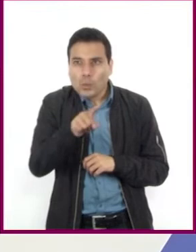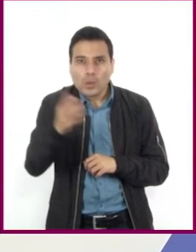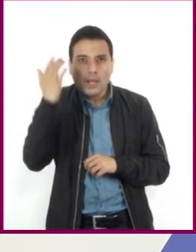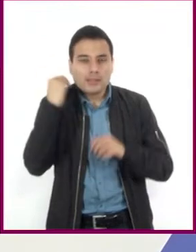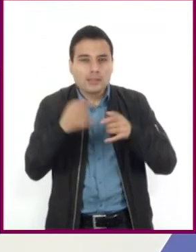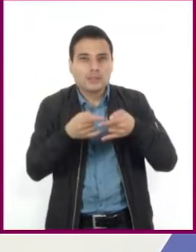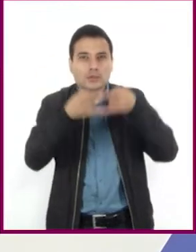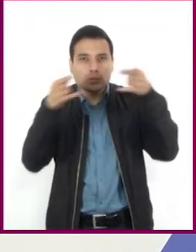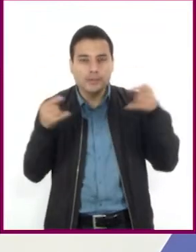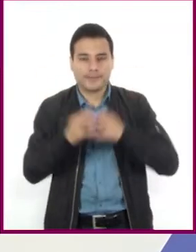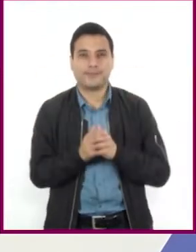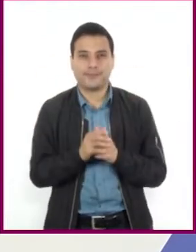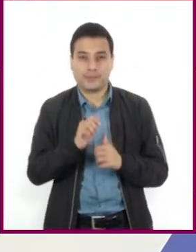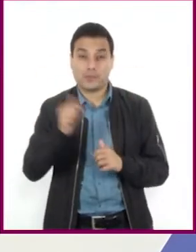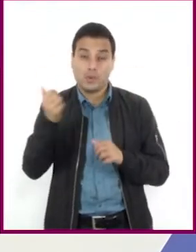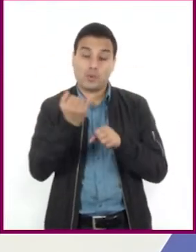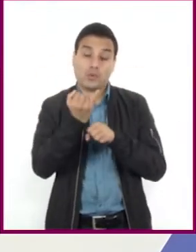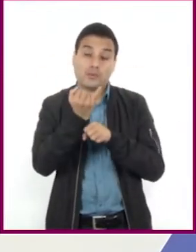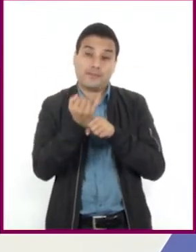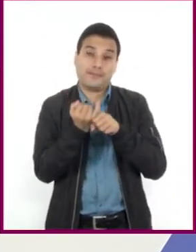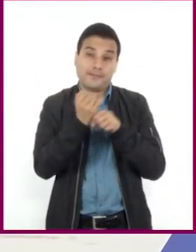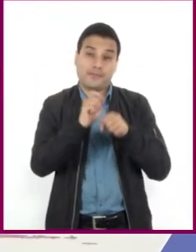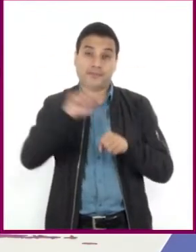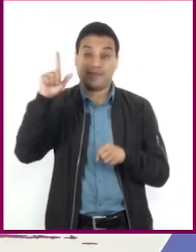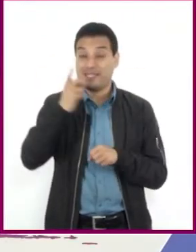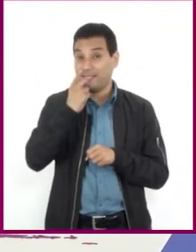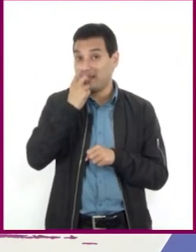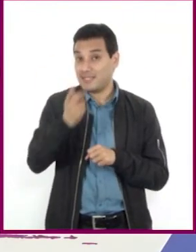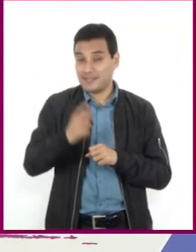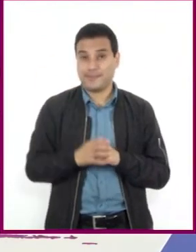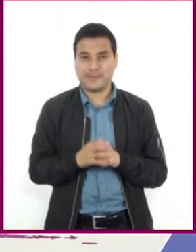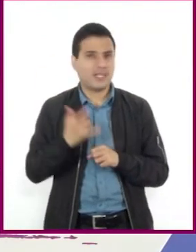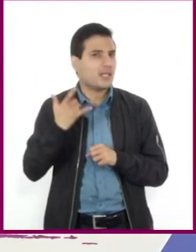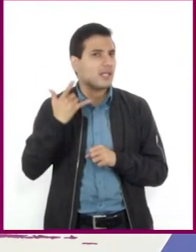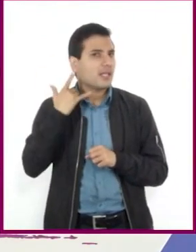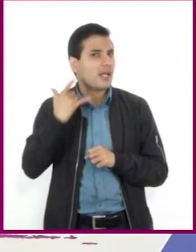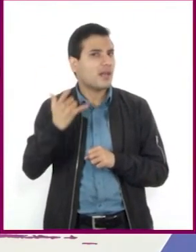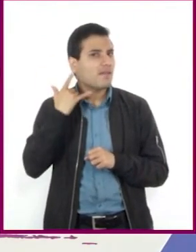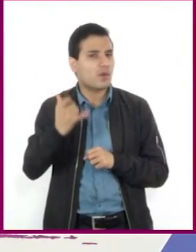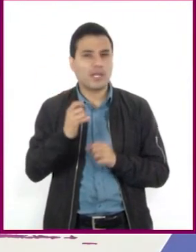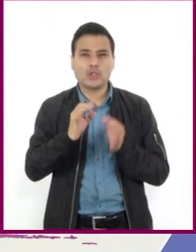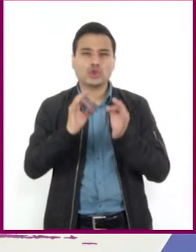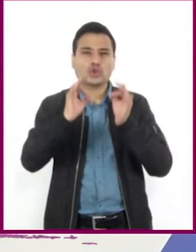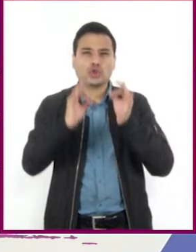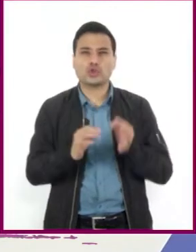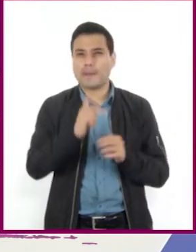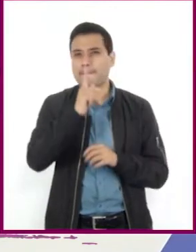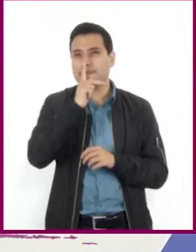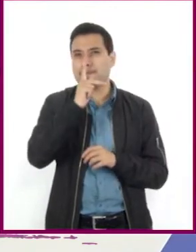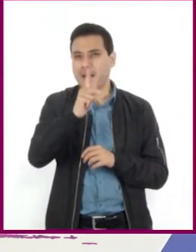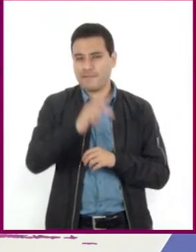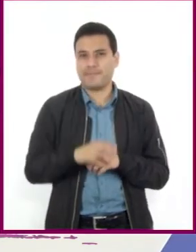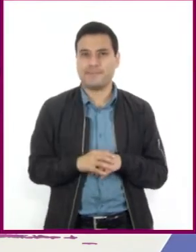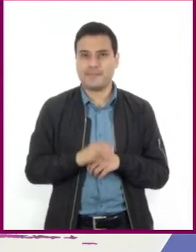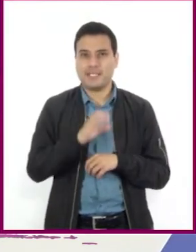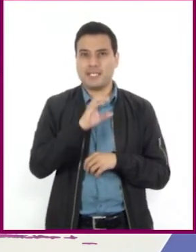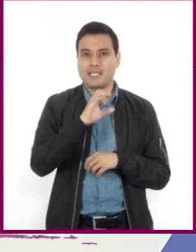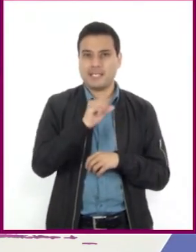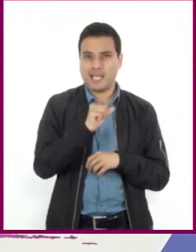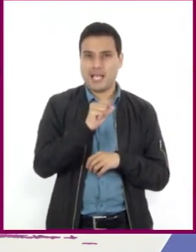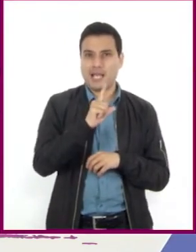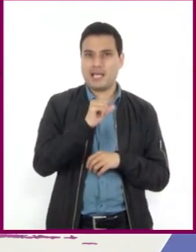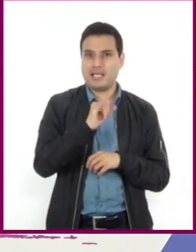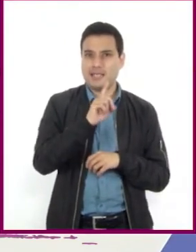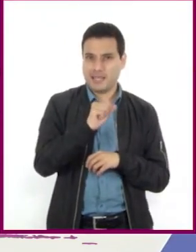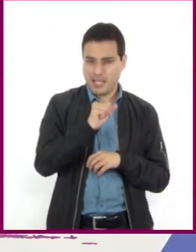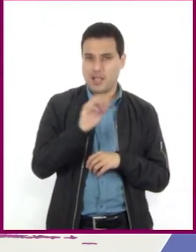Otros investigadores opinan que el nombre California proviene de las palabras latinas cálida fornax, que